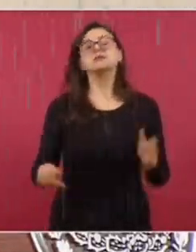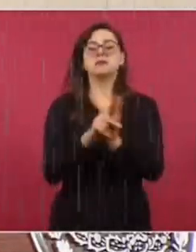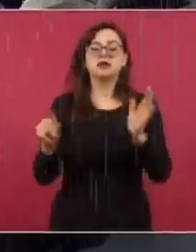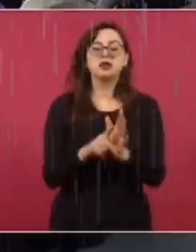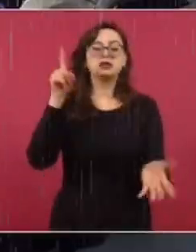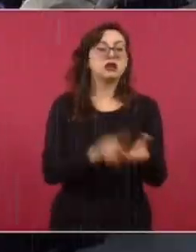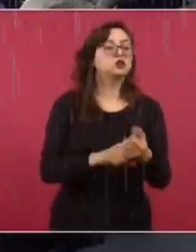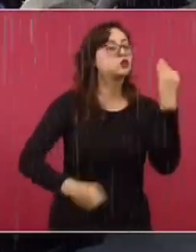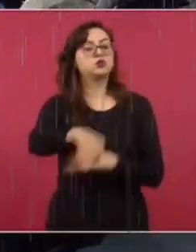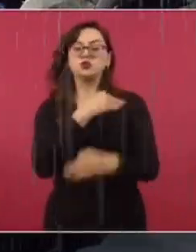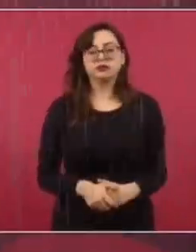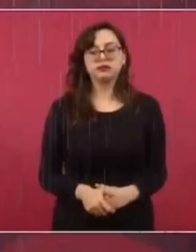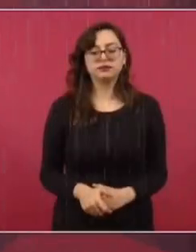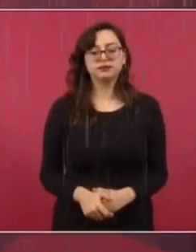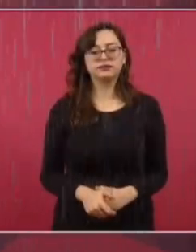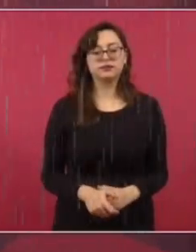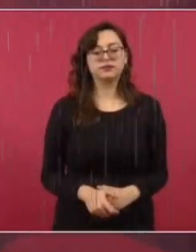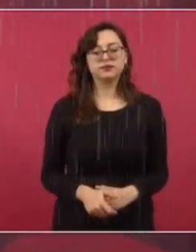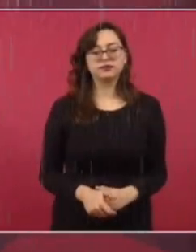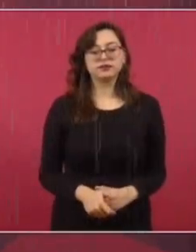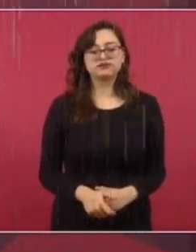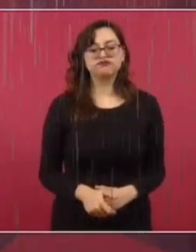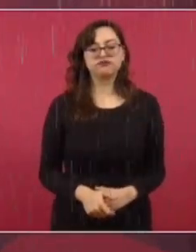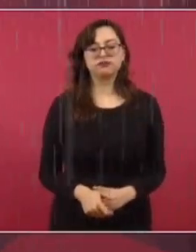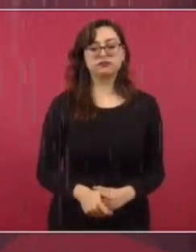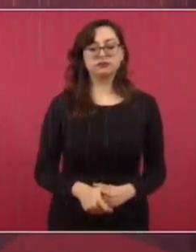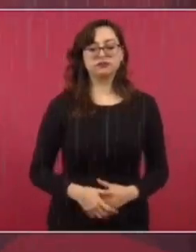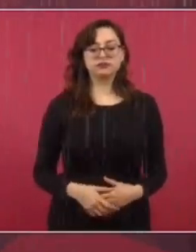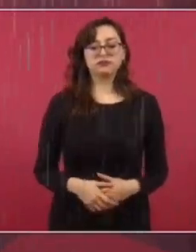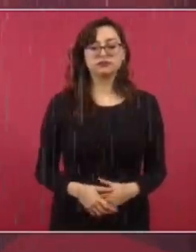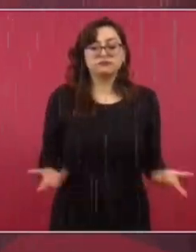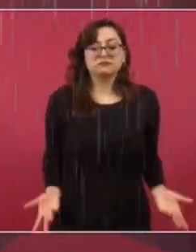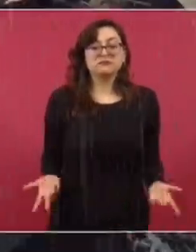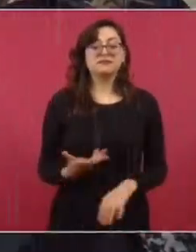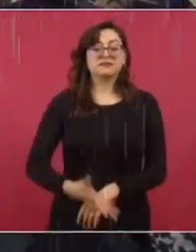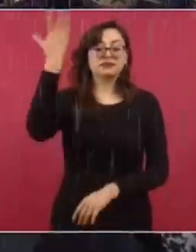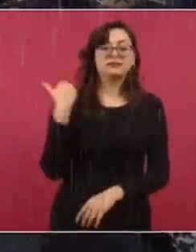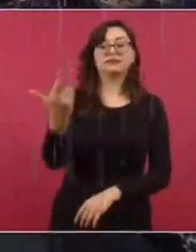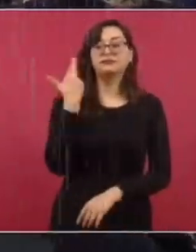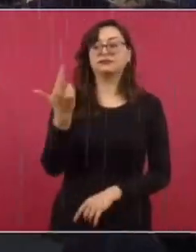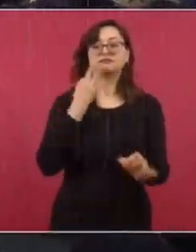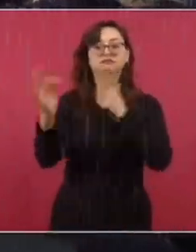programas de radio, todos. Y era antes la radio la campeona de la libertad.